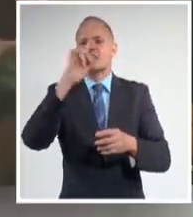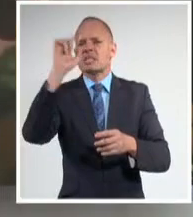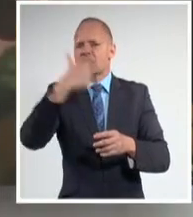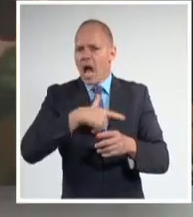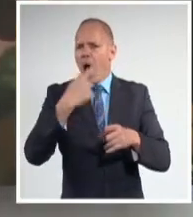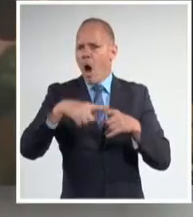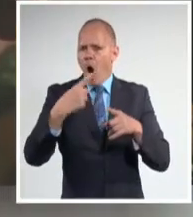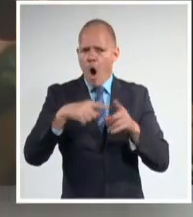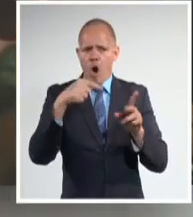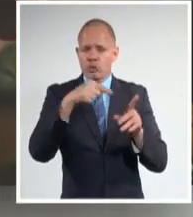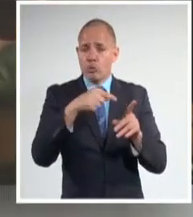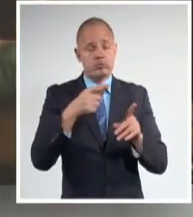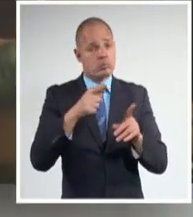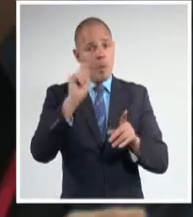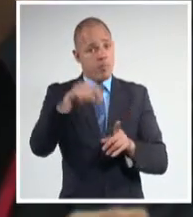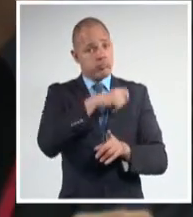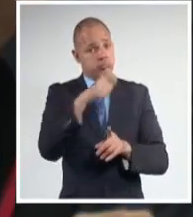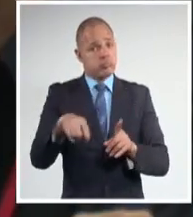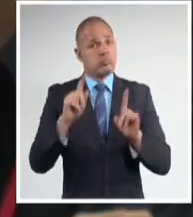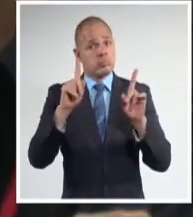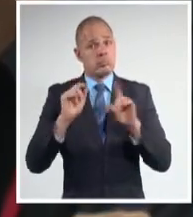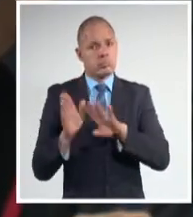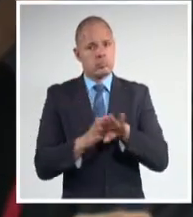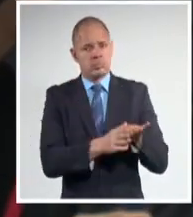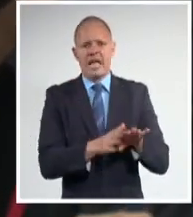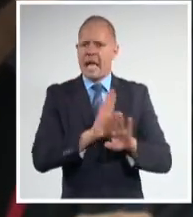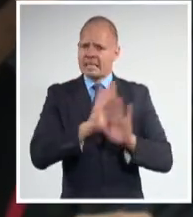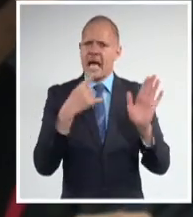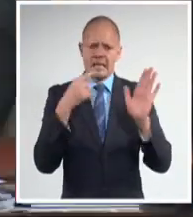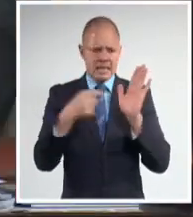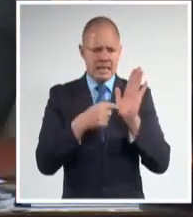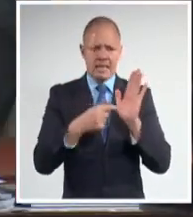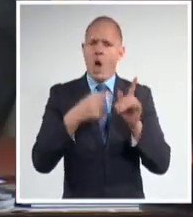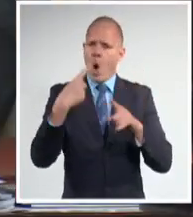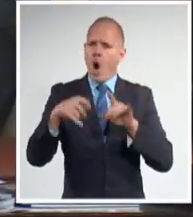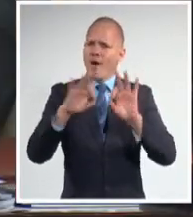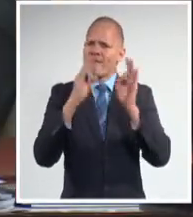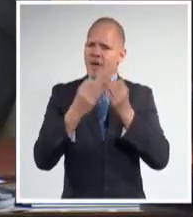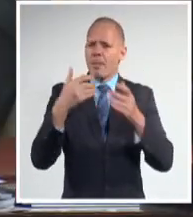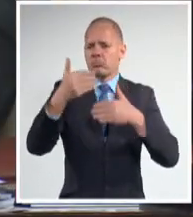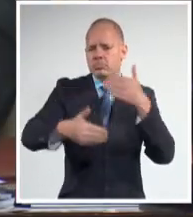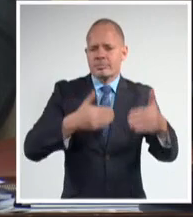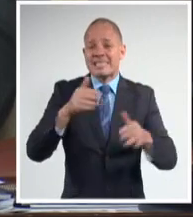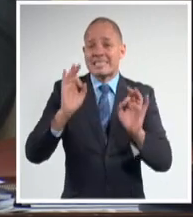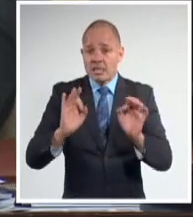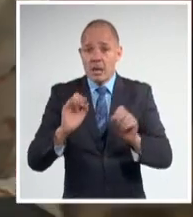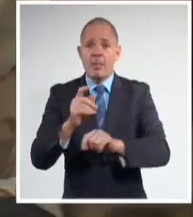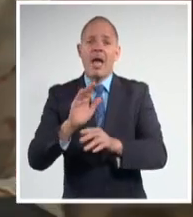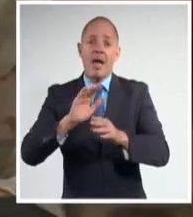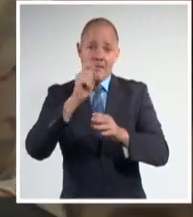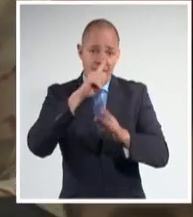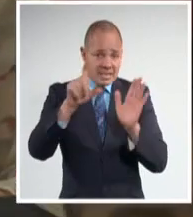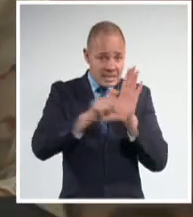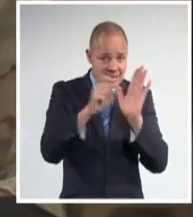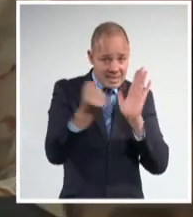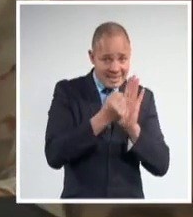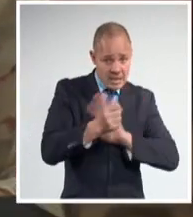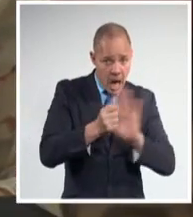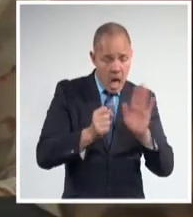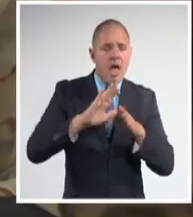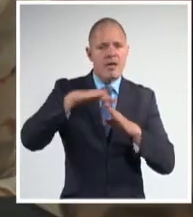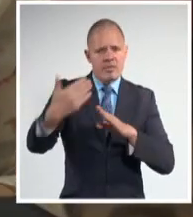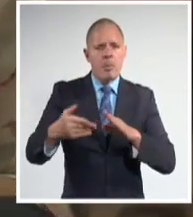concepción democrática del Código de Familias que se basa en un proceso de consulta popular que continuará. Quiero exhortar